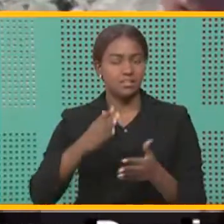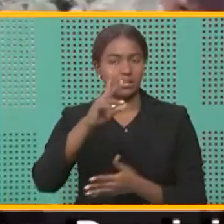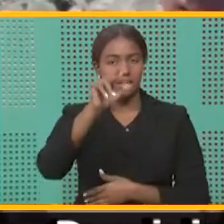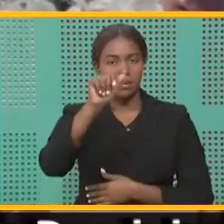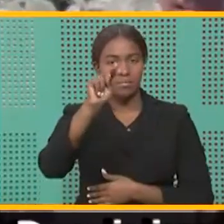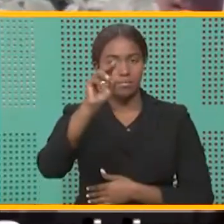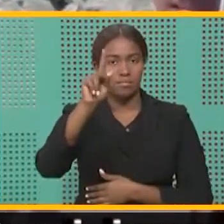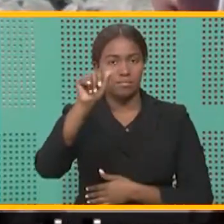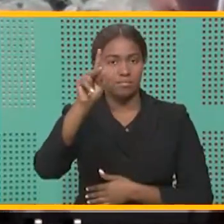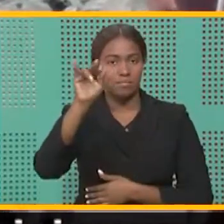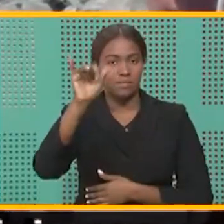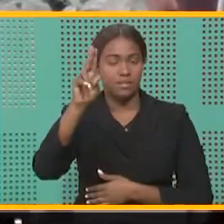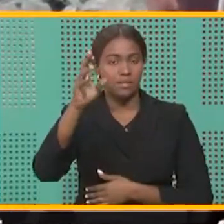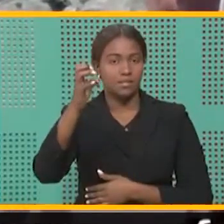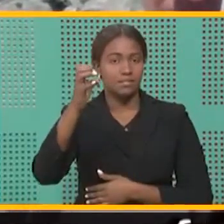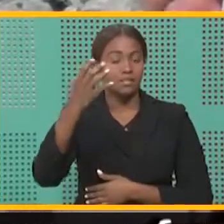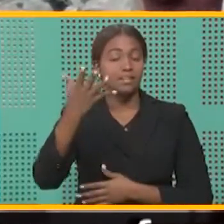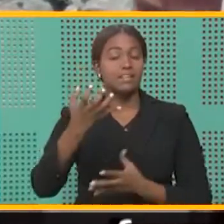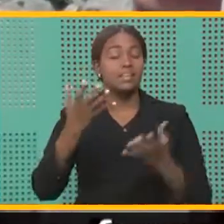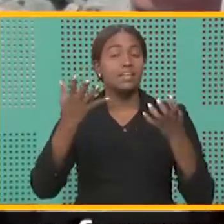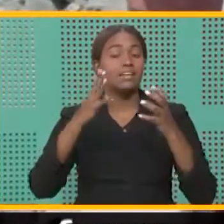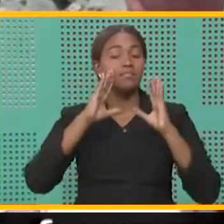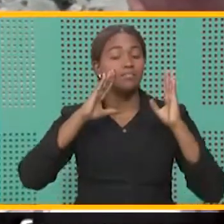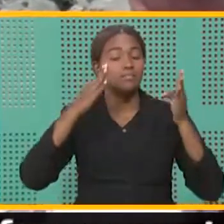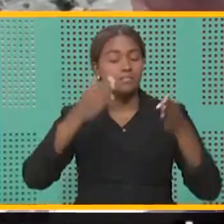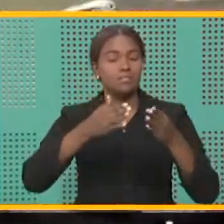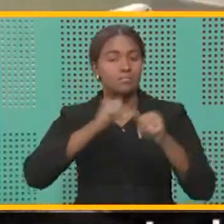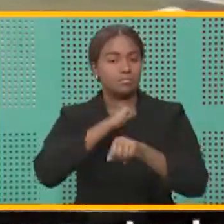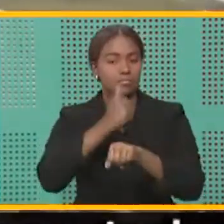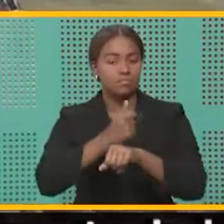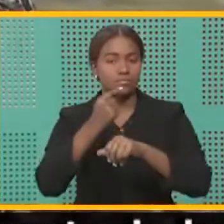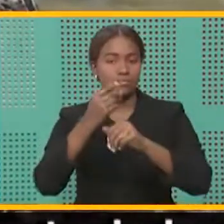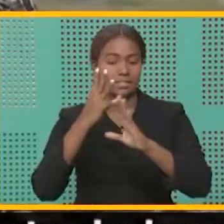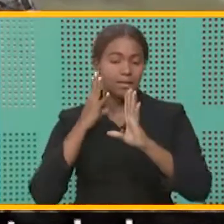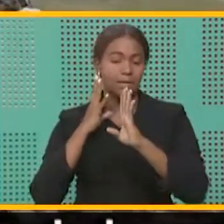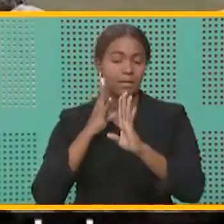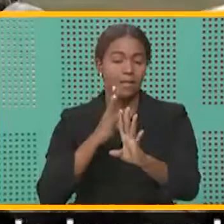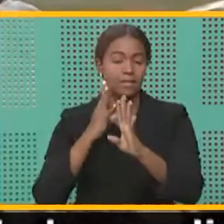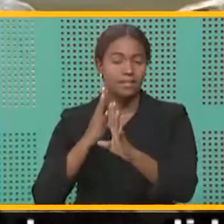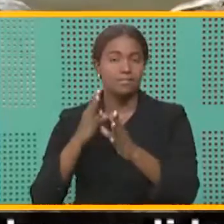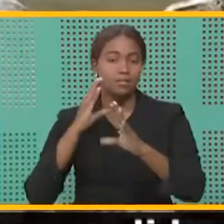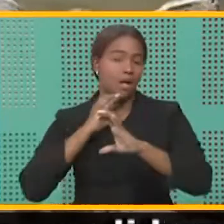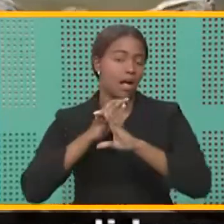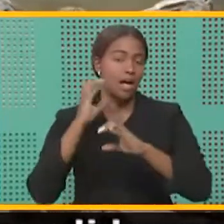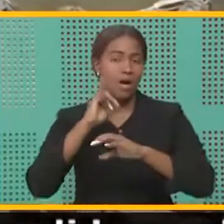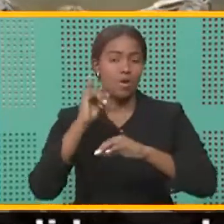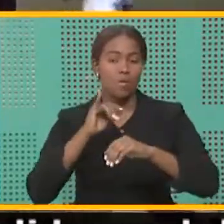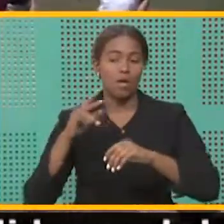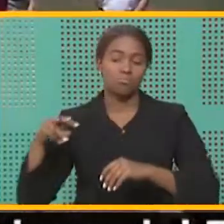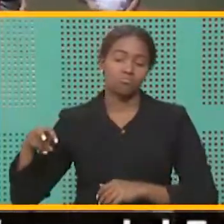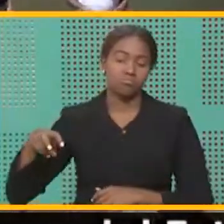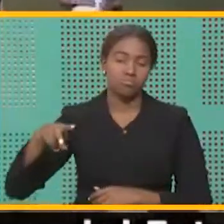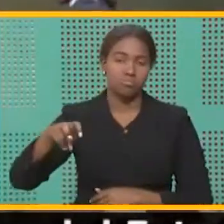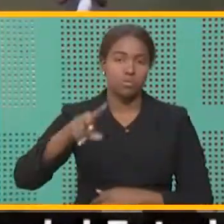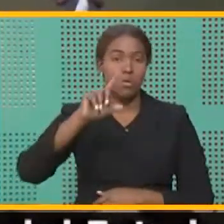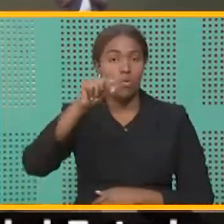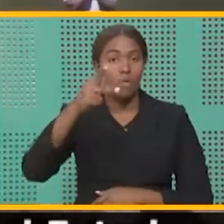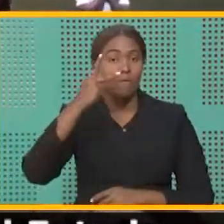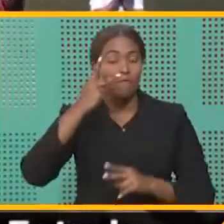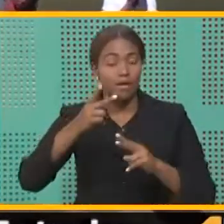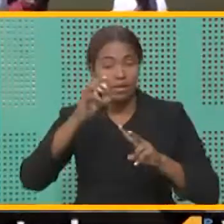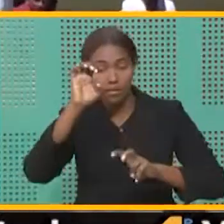restablecer el tránsito vehicular y peatonal y luego evaluar el puente